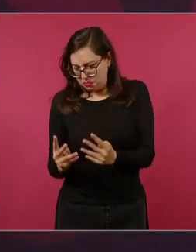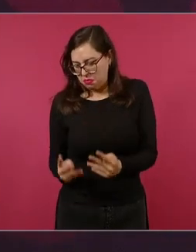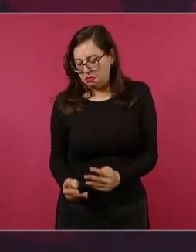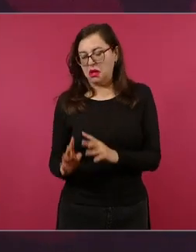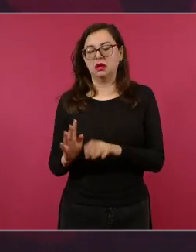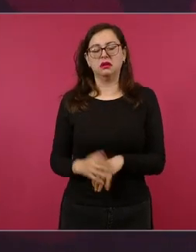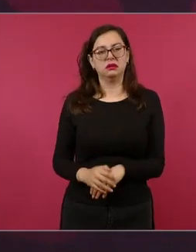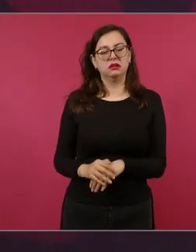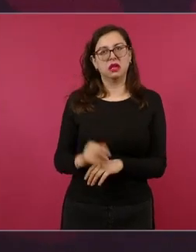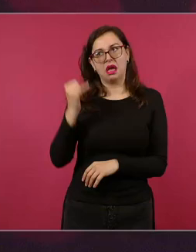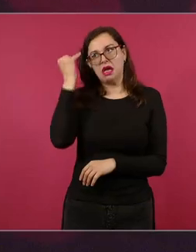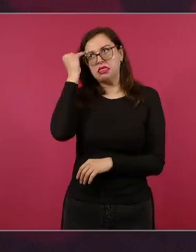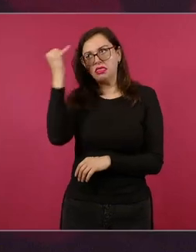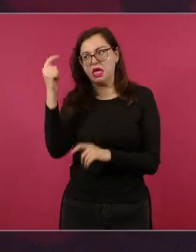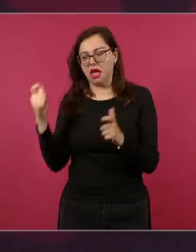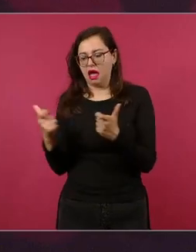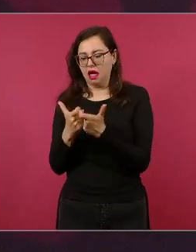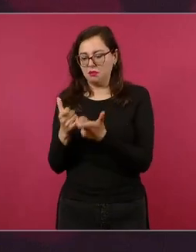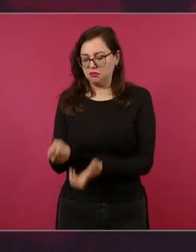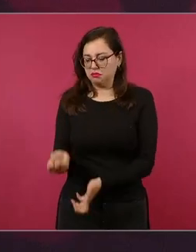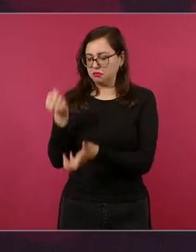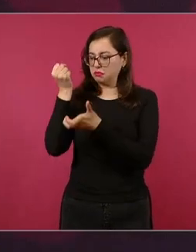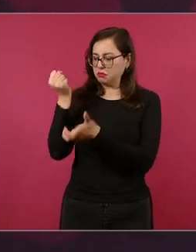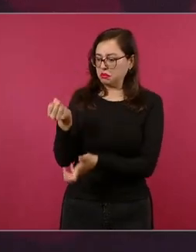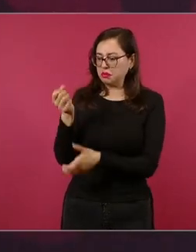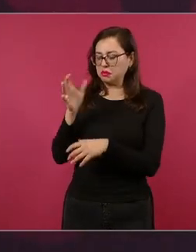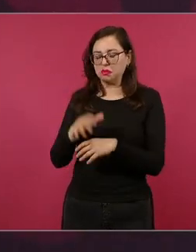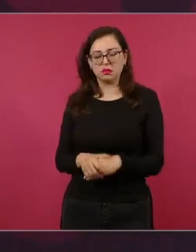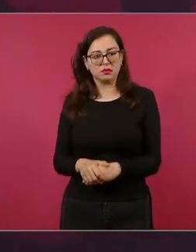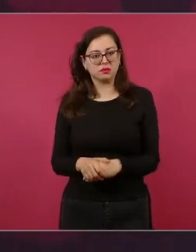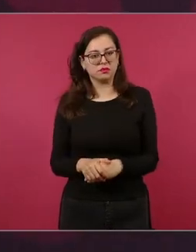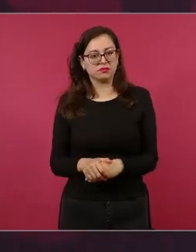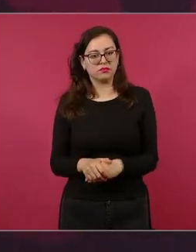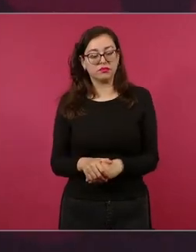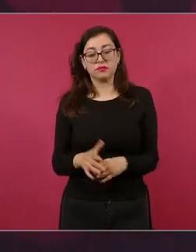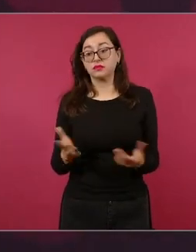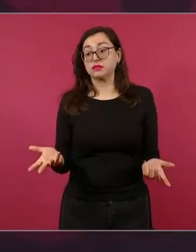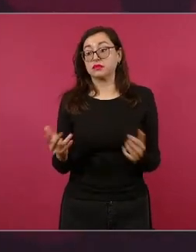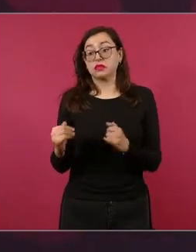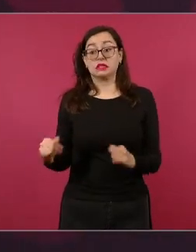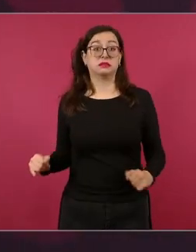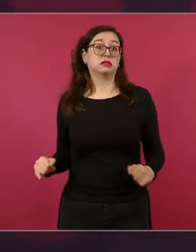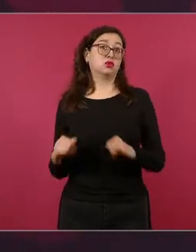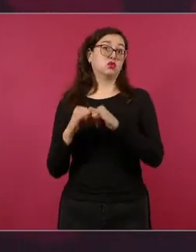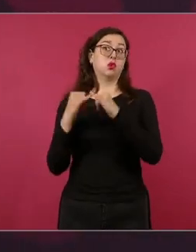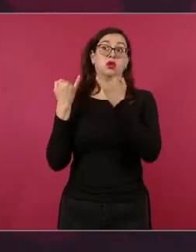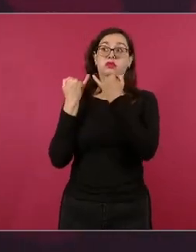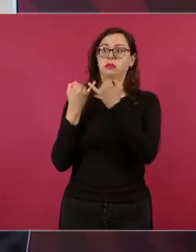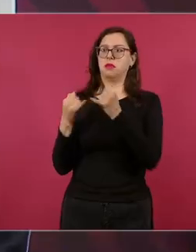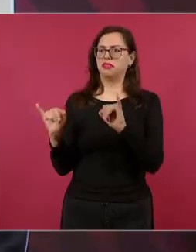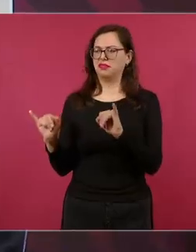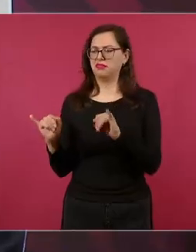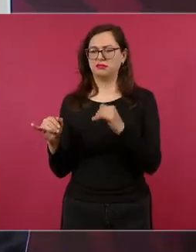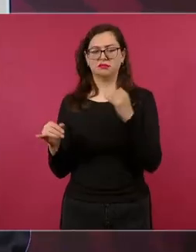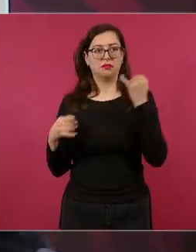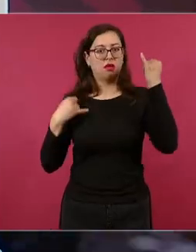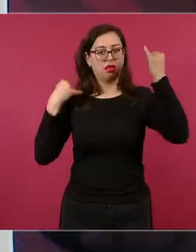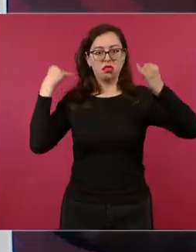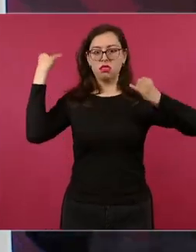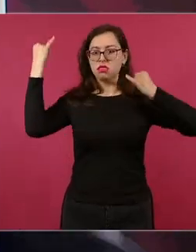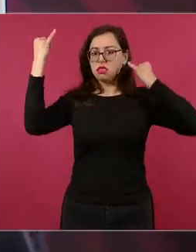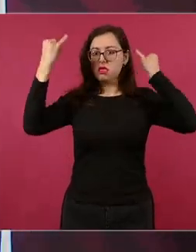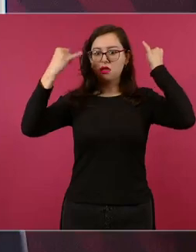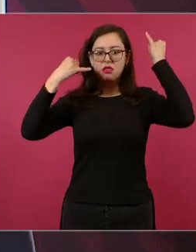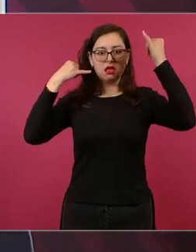¿cómo se llaman los otros? los autónomos para todo que